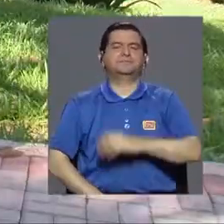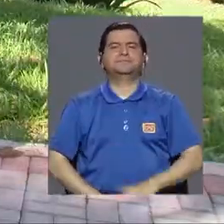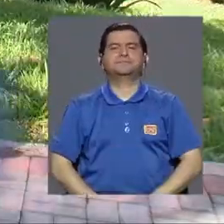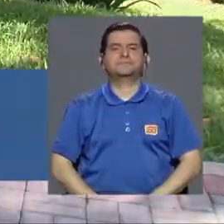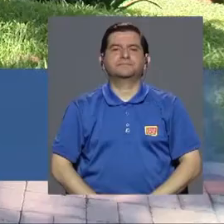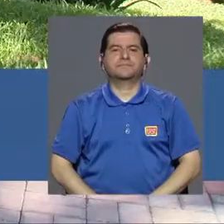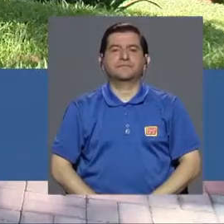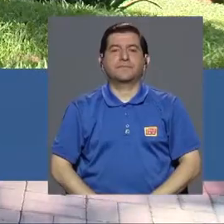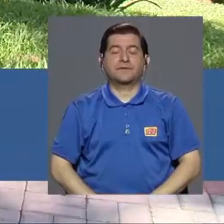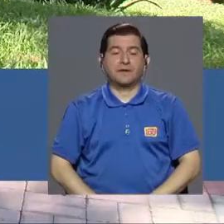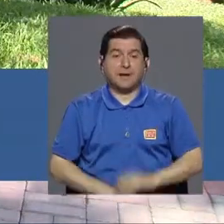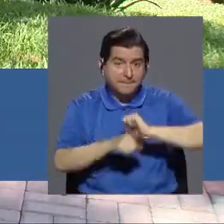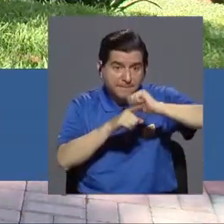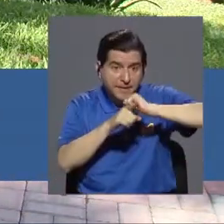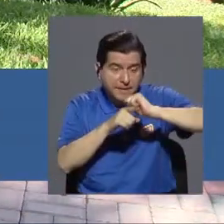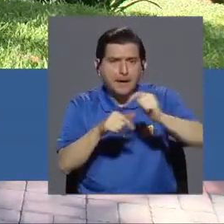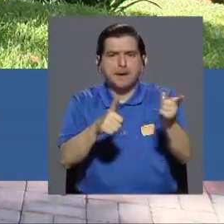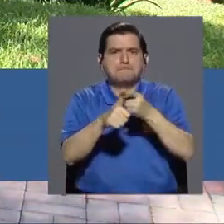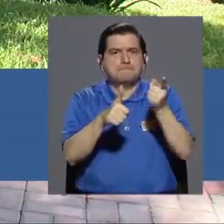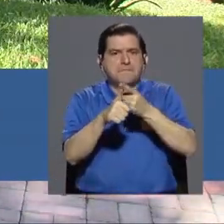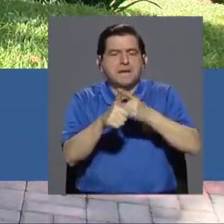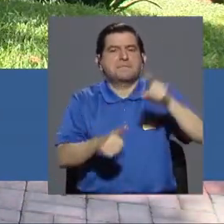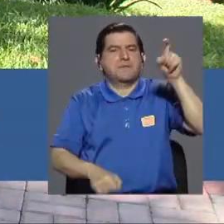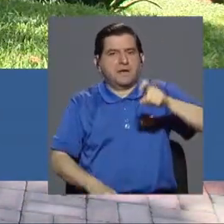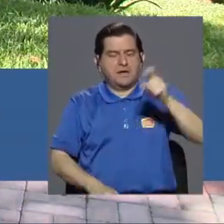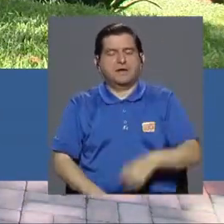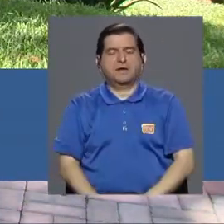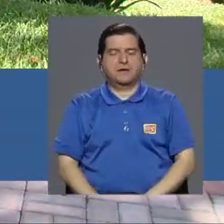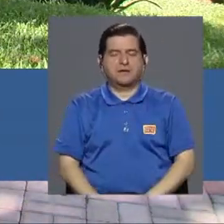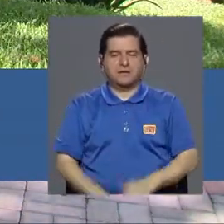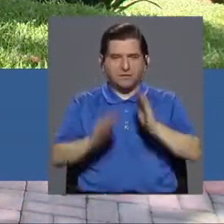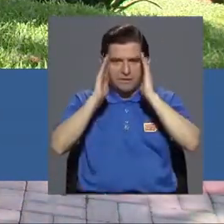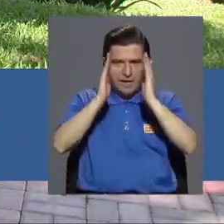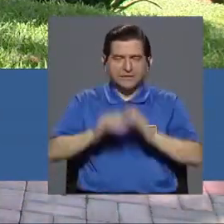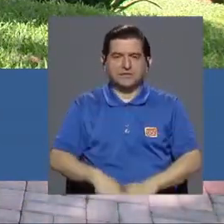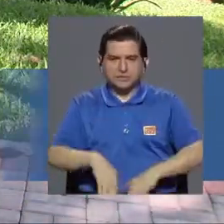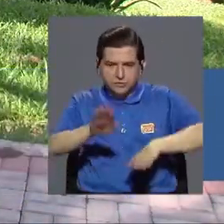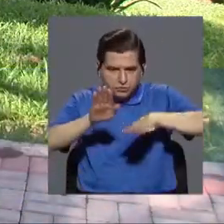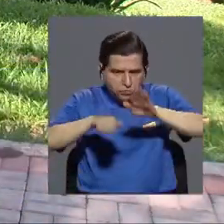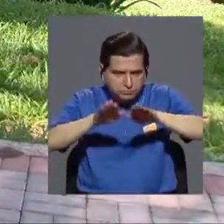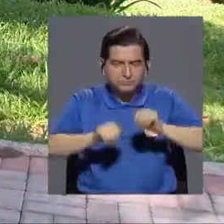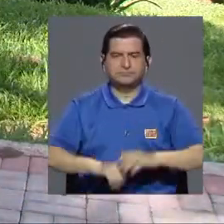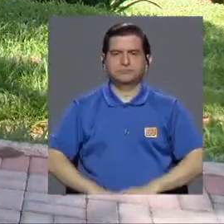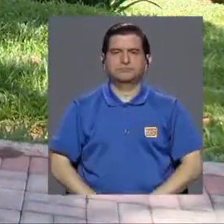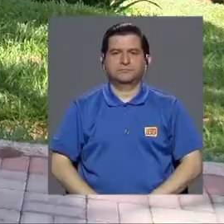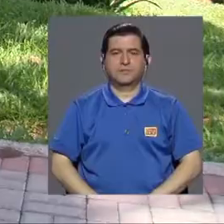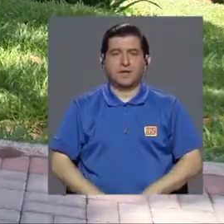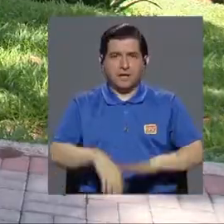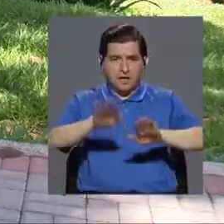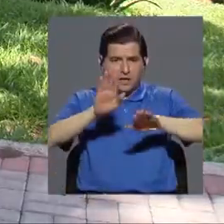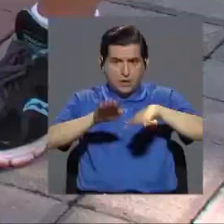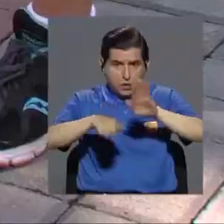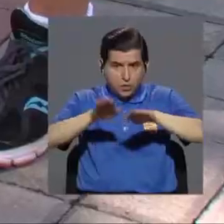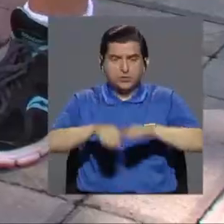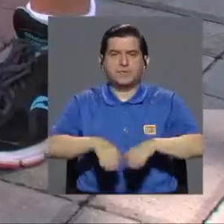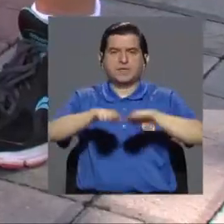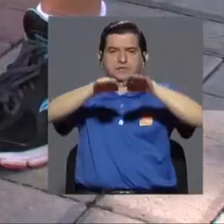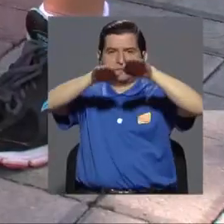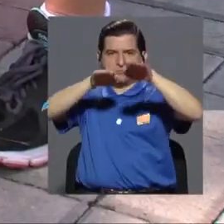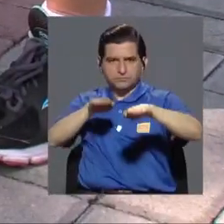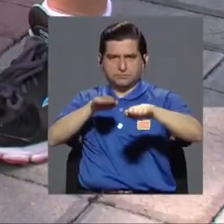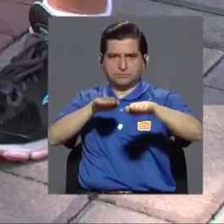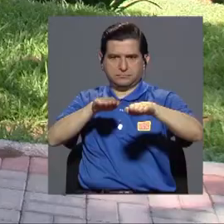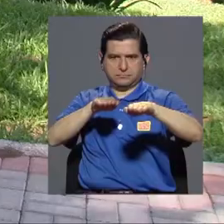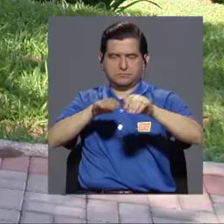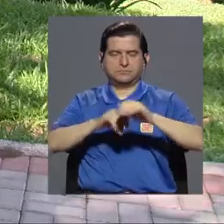para realizar el ejercicio lo primero que tenemos a considerar en la posición de los pies los pies se deben colocar uno